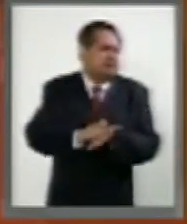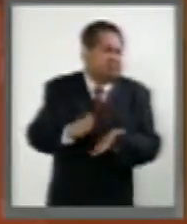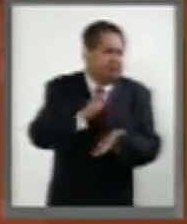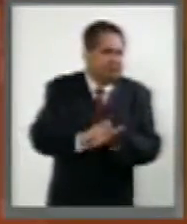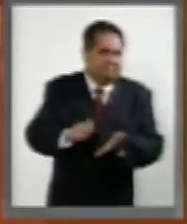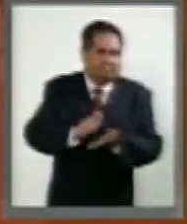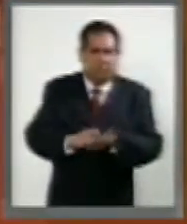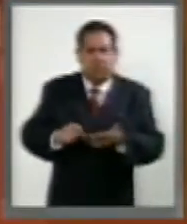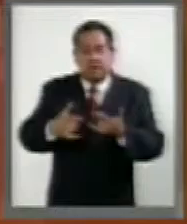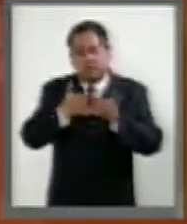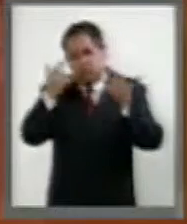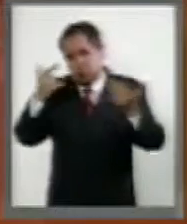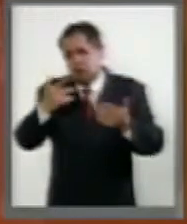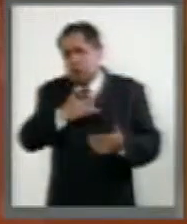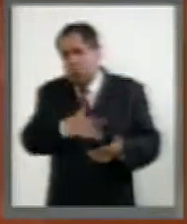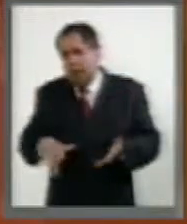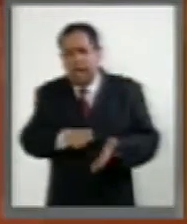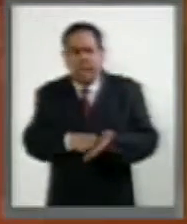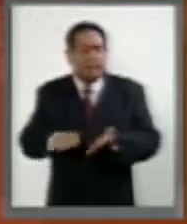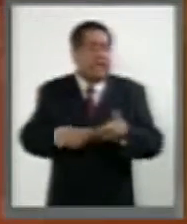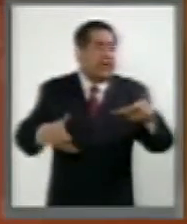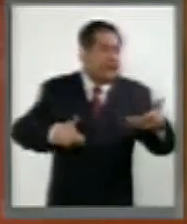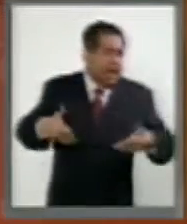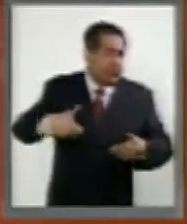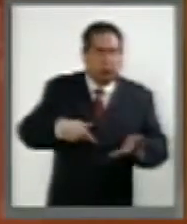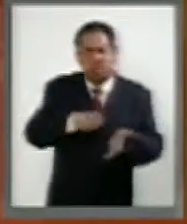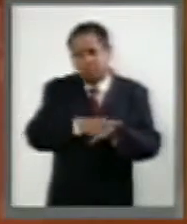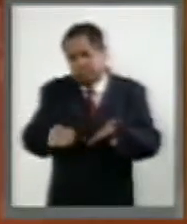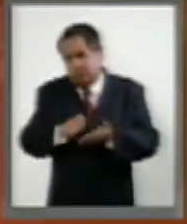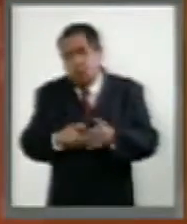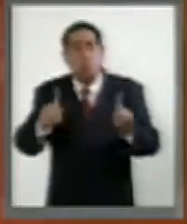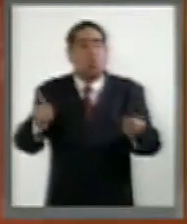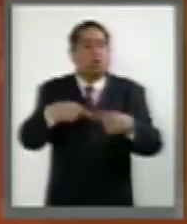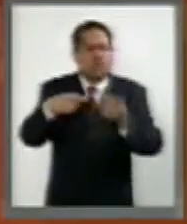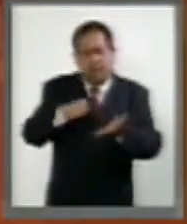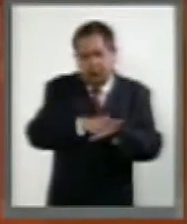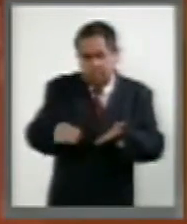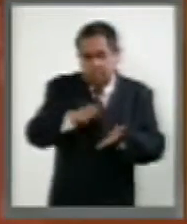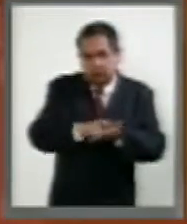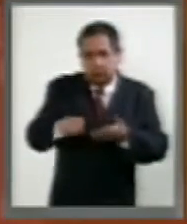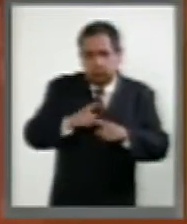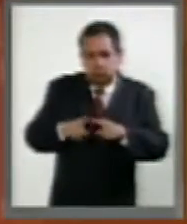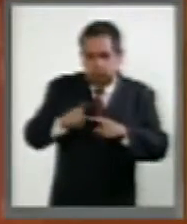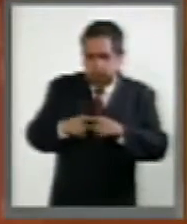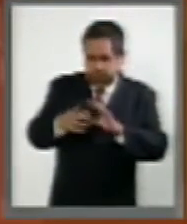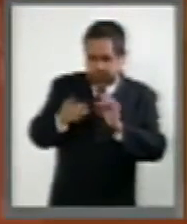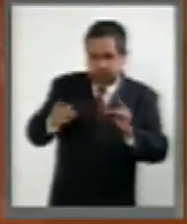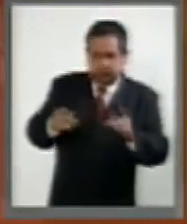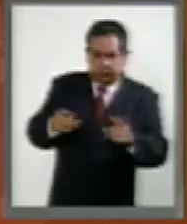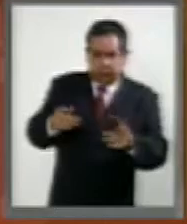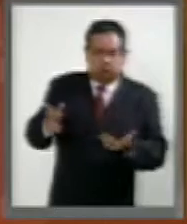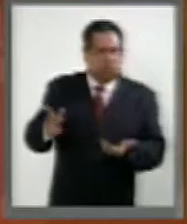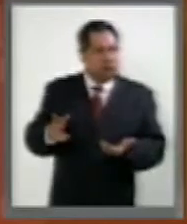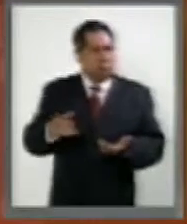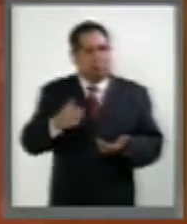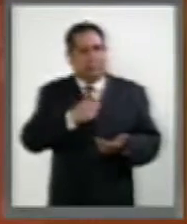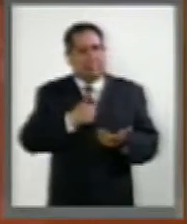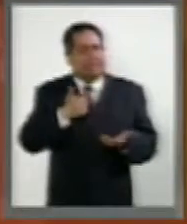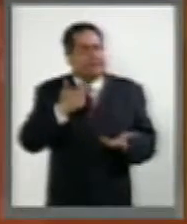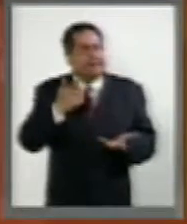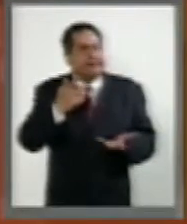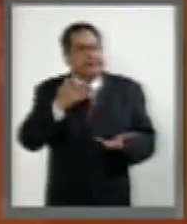novelas, escribió teatro, escribió música. Tuvo paradójicamente que encerrarse atrás